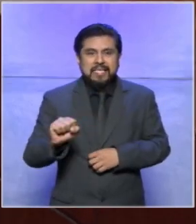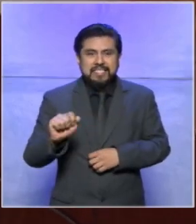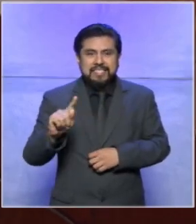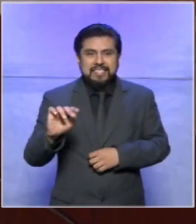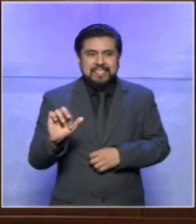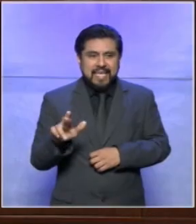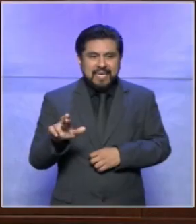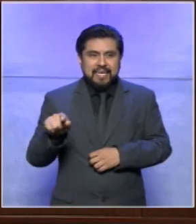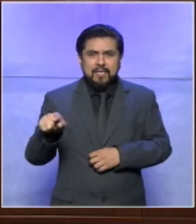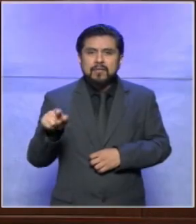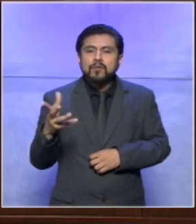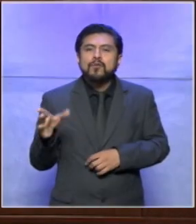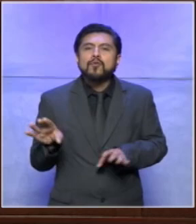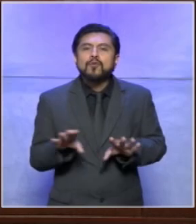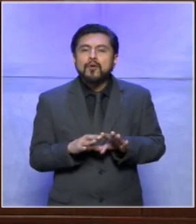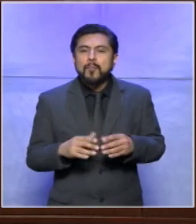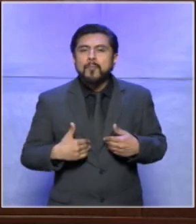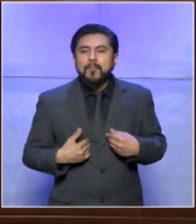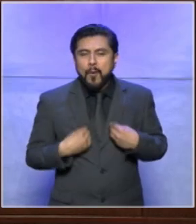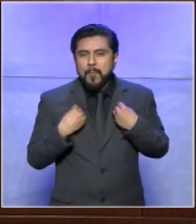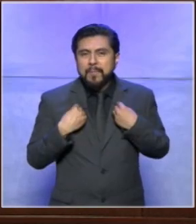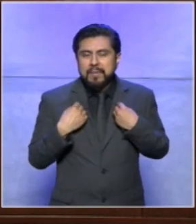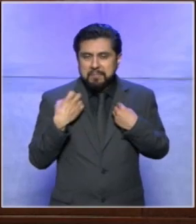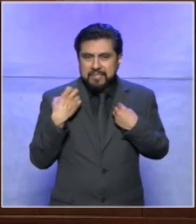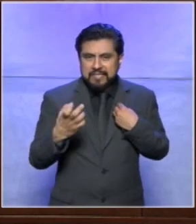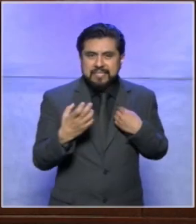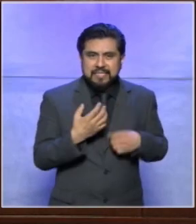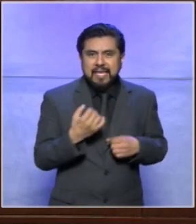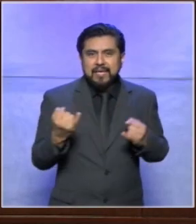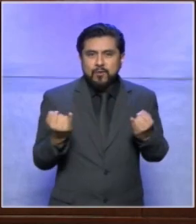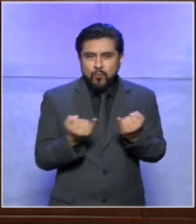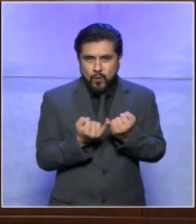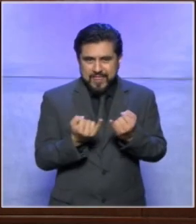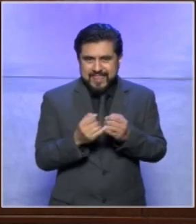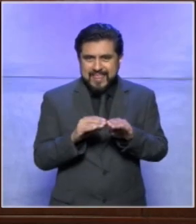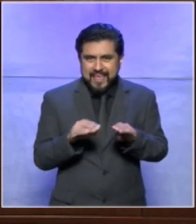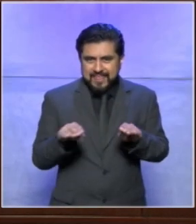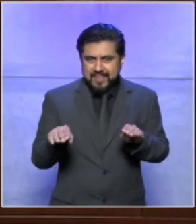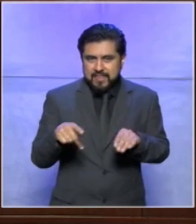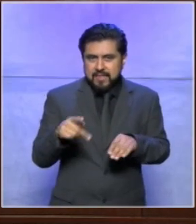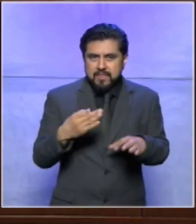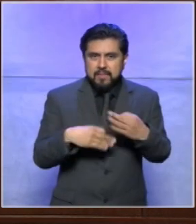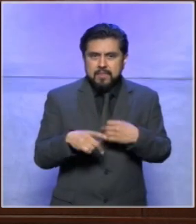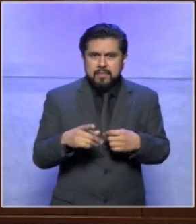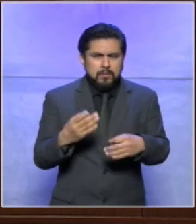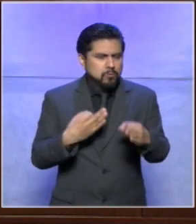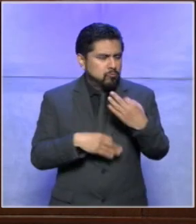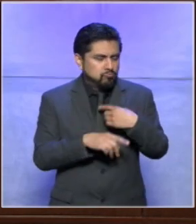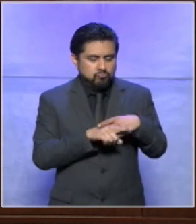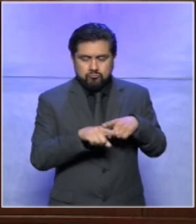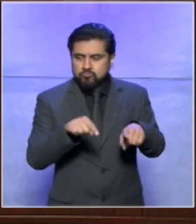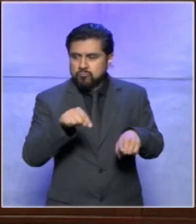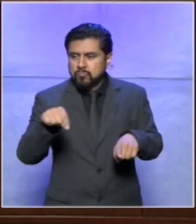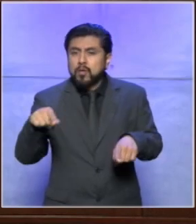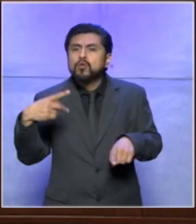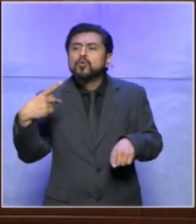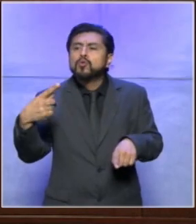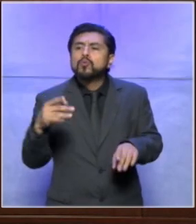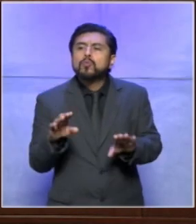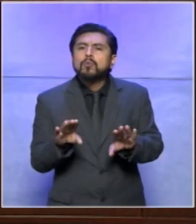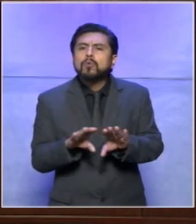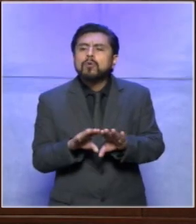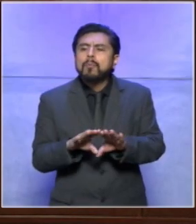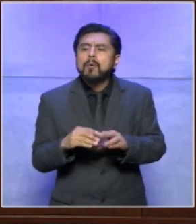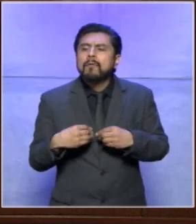cómo vives tú también esta igualdad porque la igualdad está en todos lados no pero cómo vives tú la